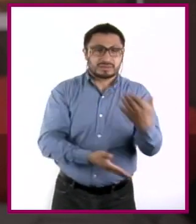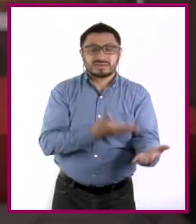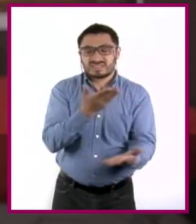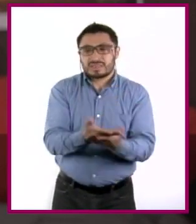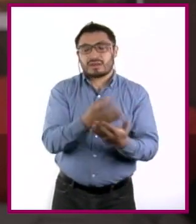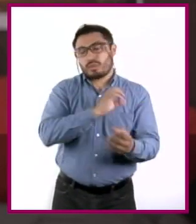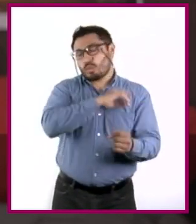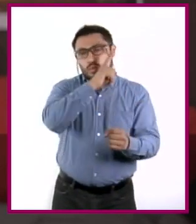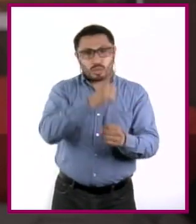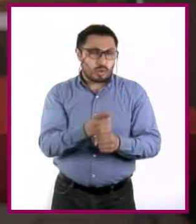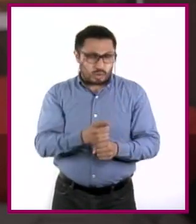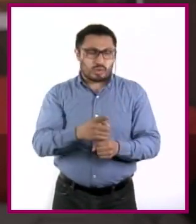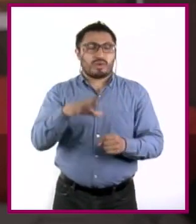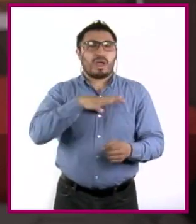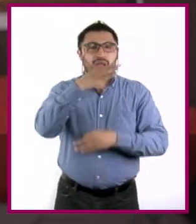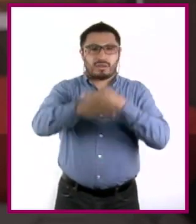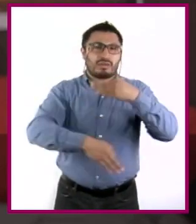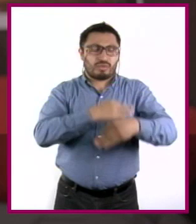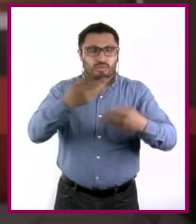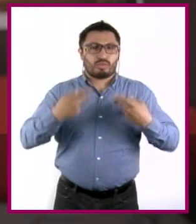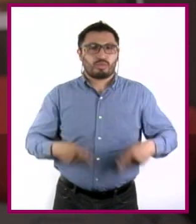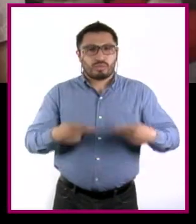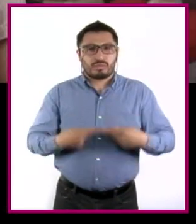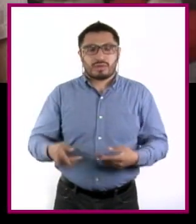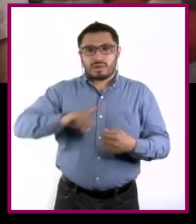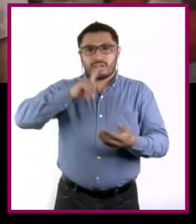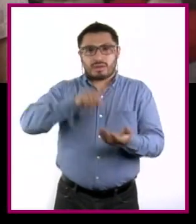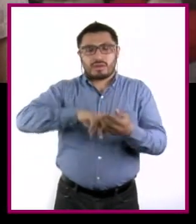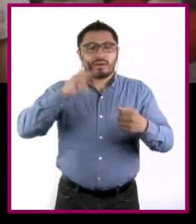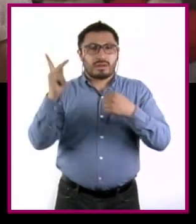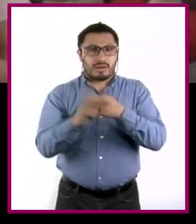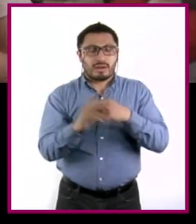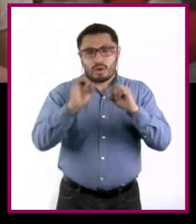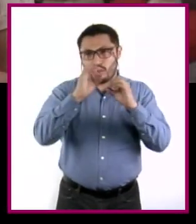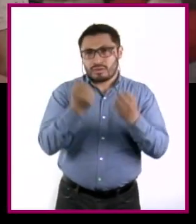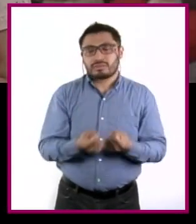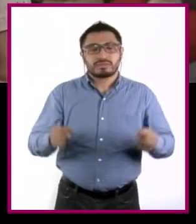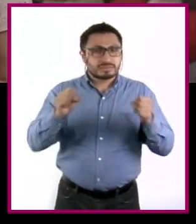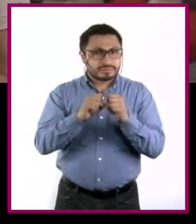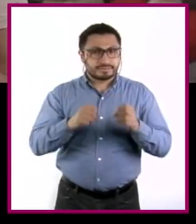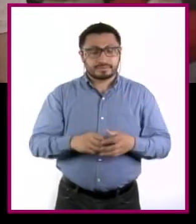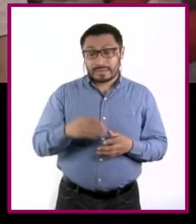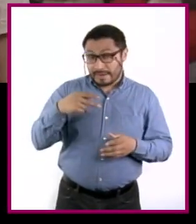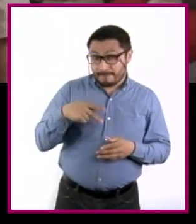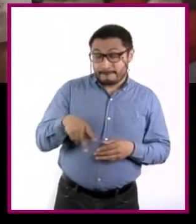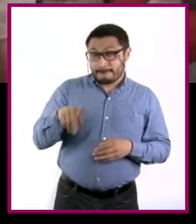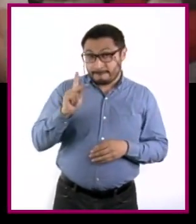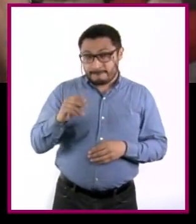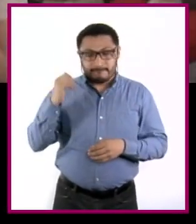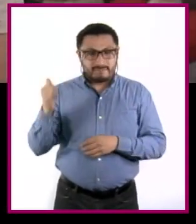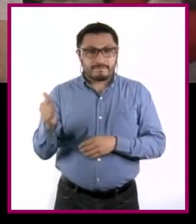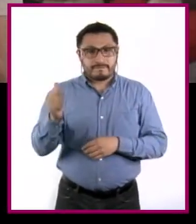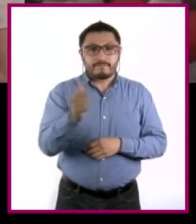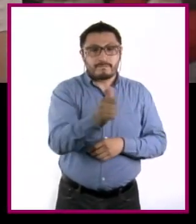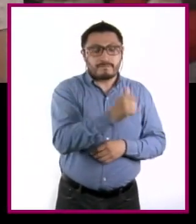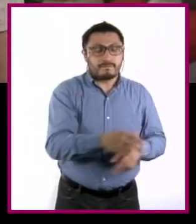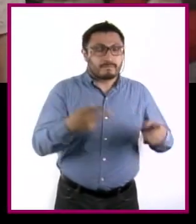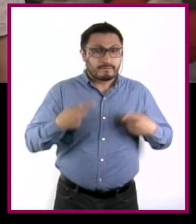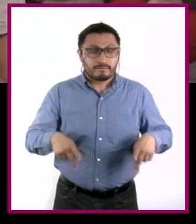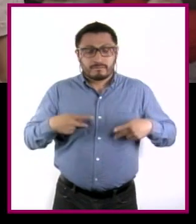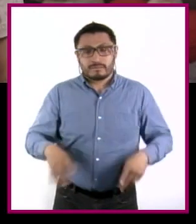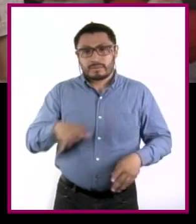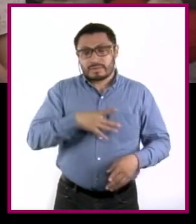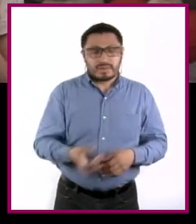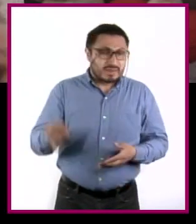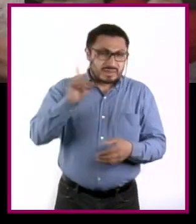u oportunidades que tienen todas las personas en un país o sociedad. Sin embargo, cada persona toma todos